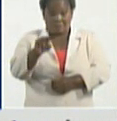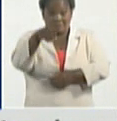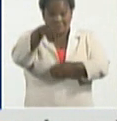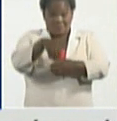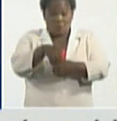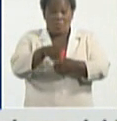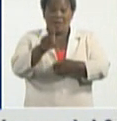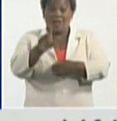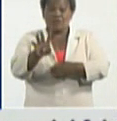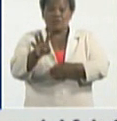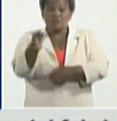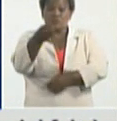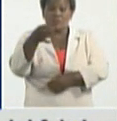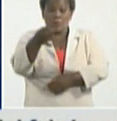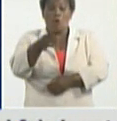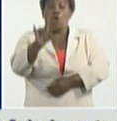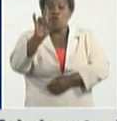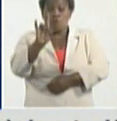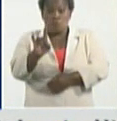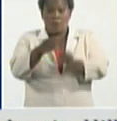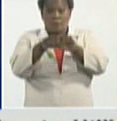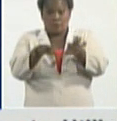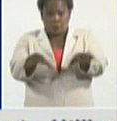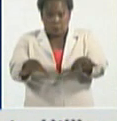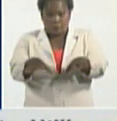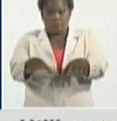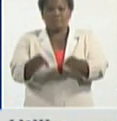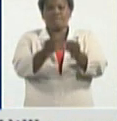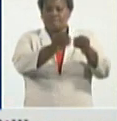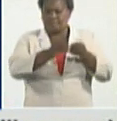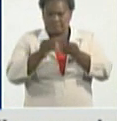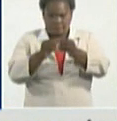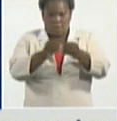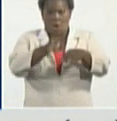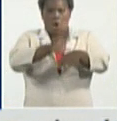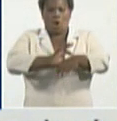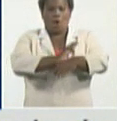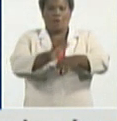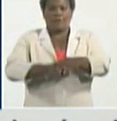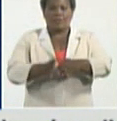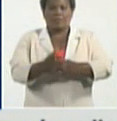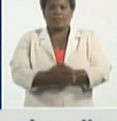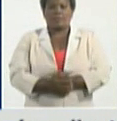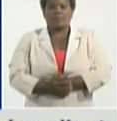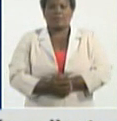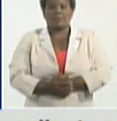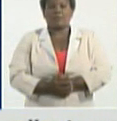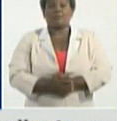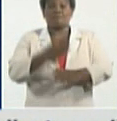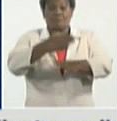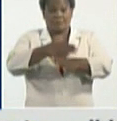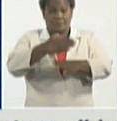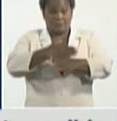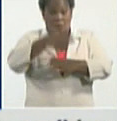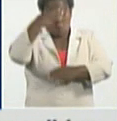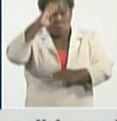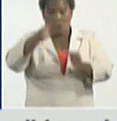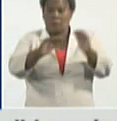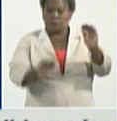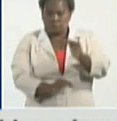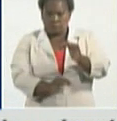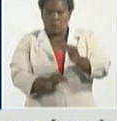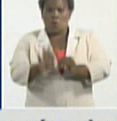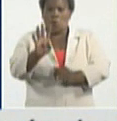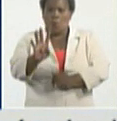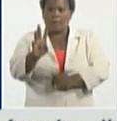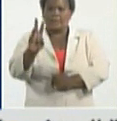municipios, se diagnosticaron casos en el día de ayer. Santiago disminuye 43